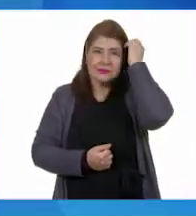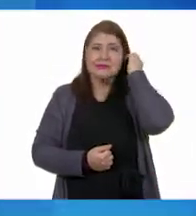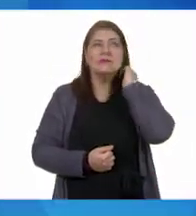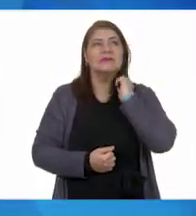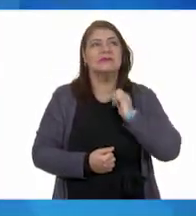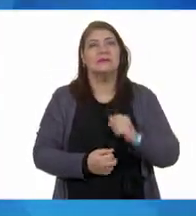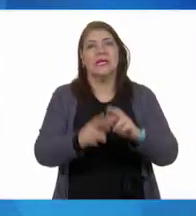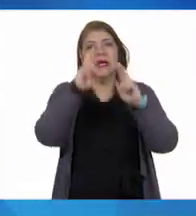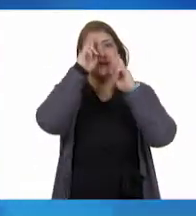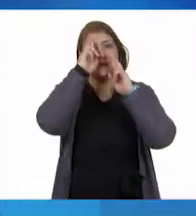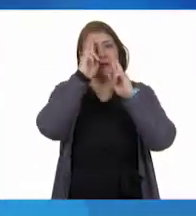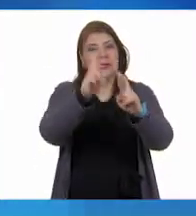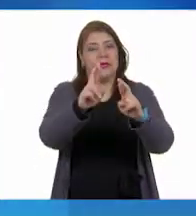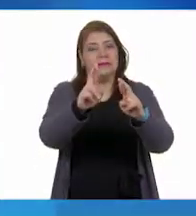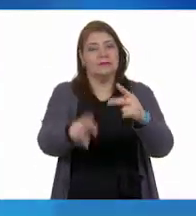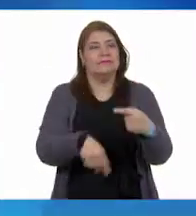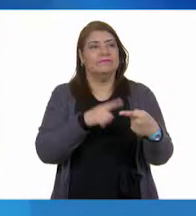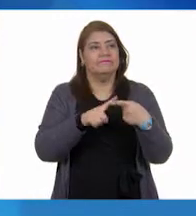Respetar.